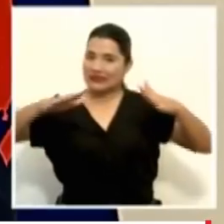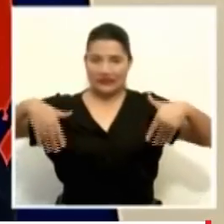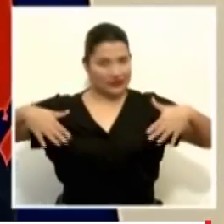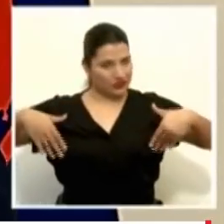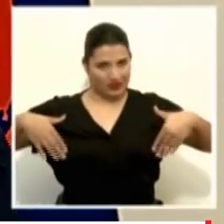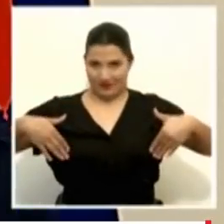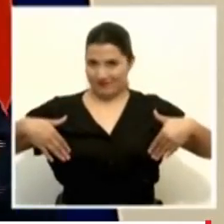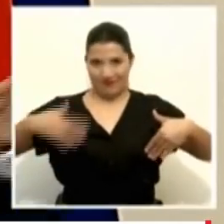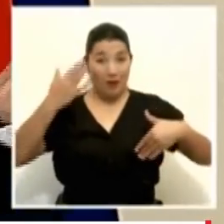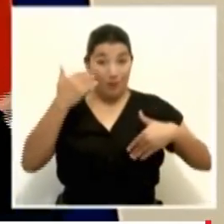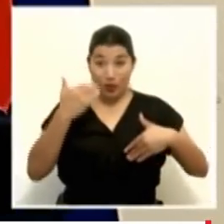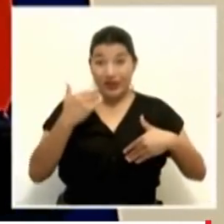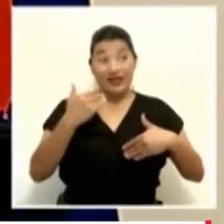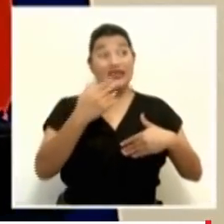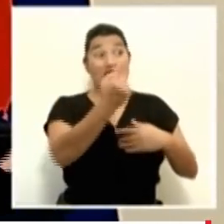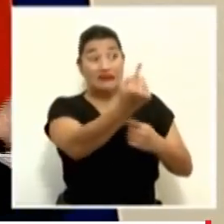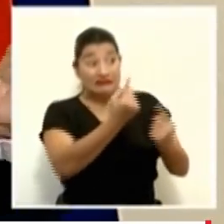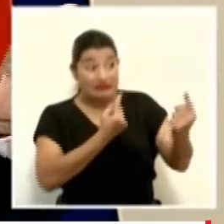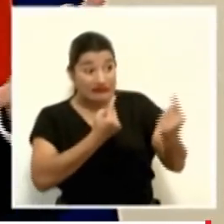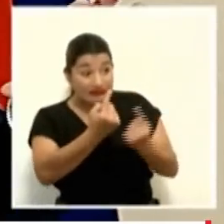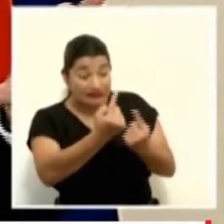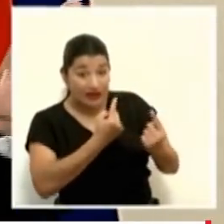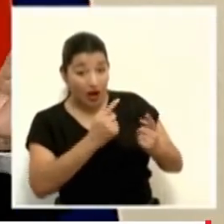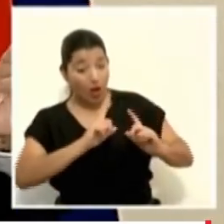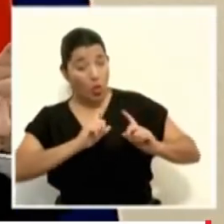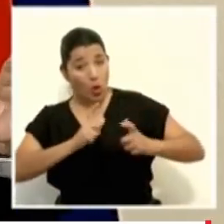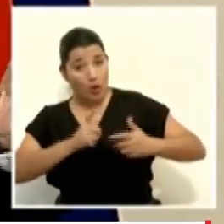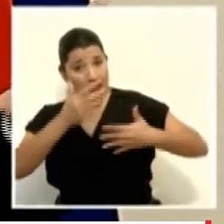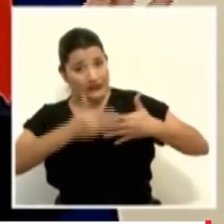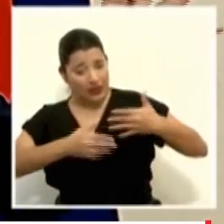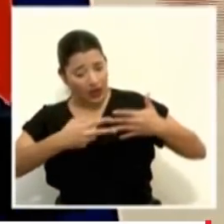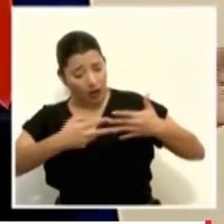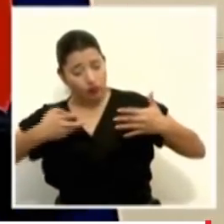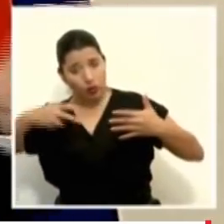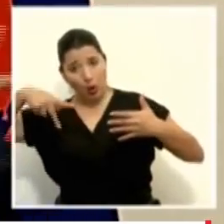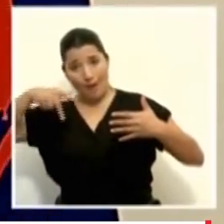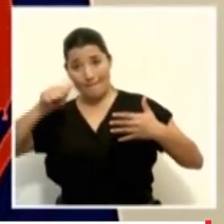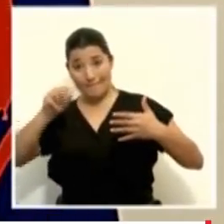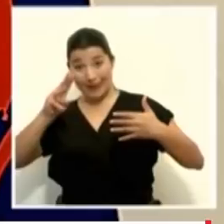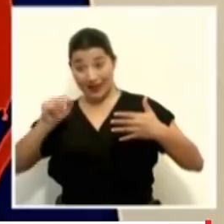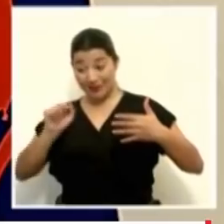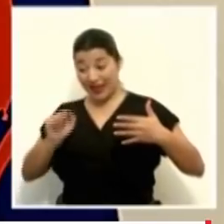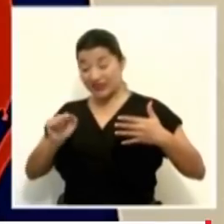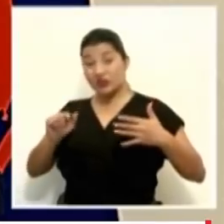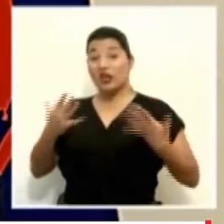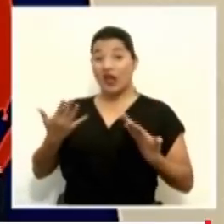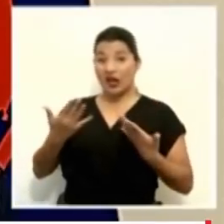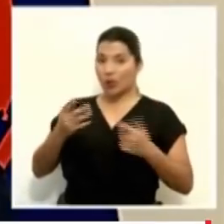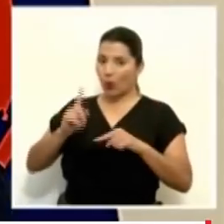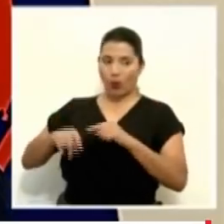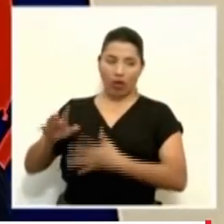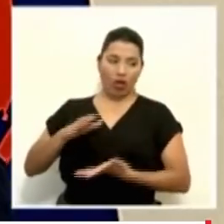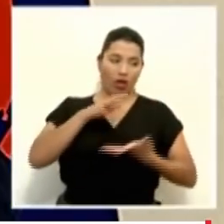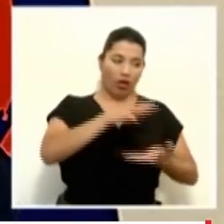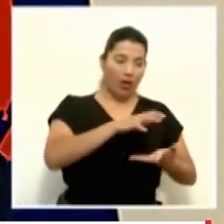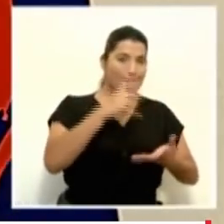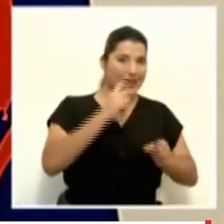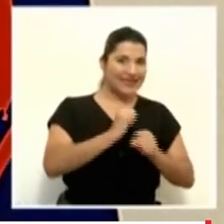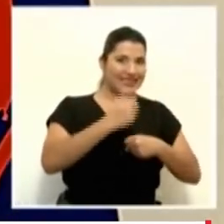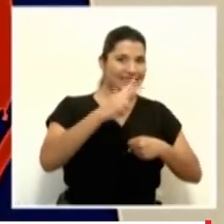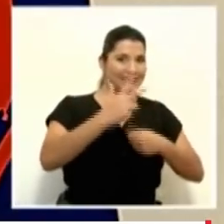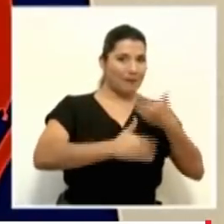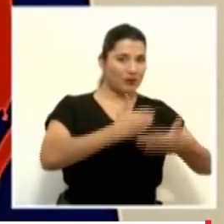ahora porque se está usando en la primera estrategia que es plasma convalesciente de un paciente a otro nuevo. Eso ya está